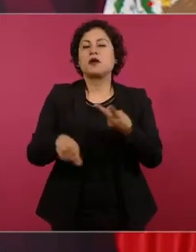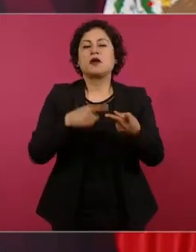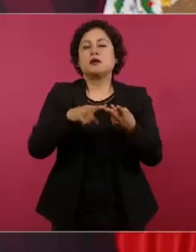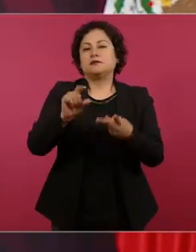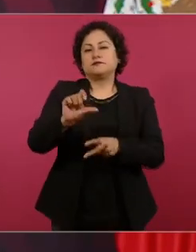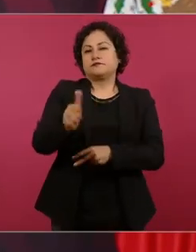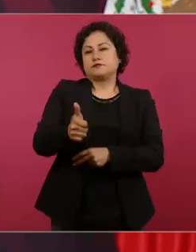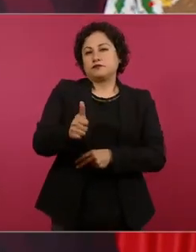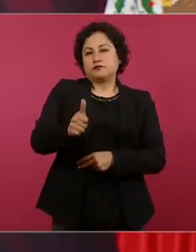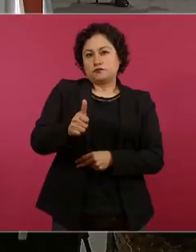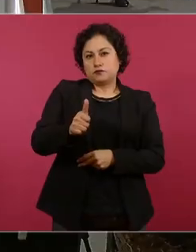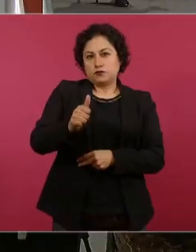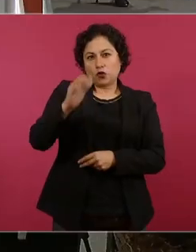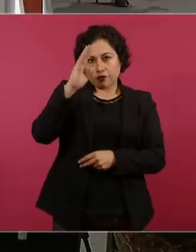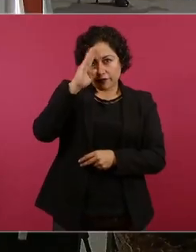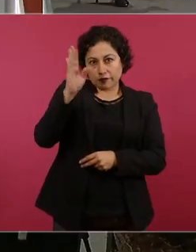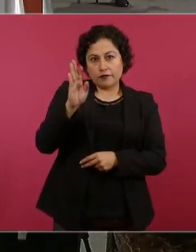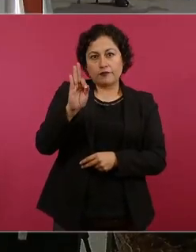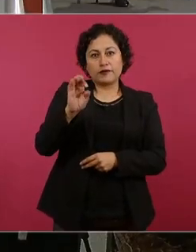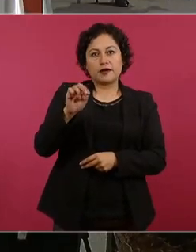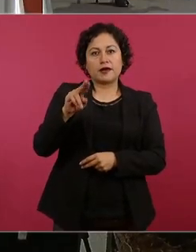Fernández del Oxxo